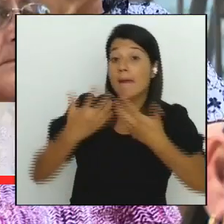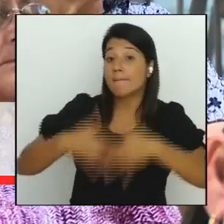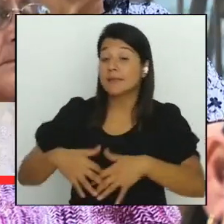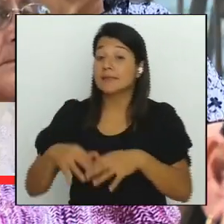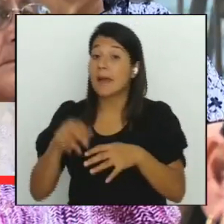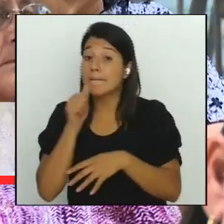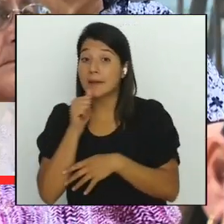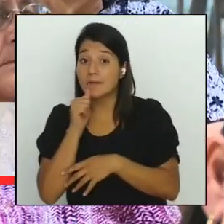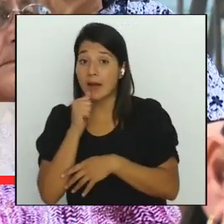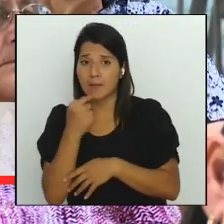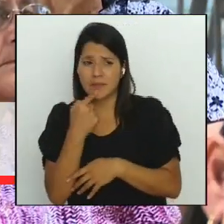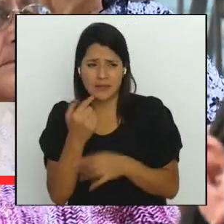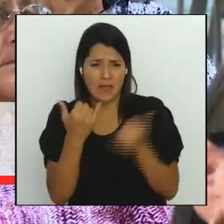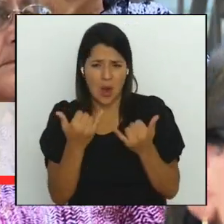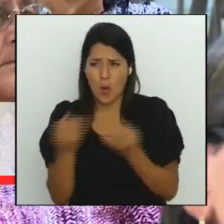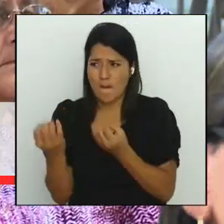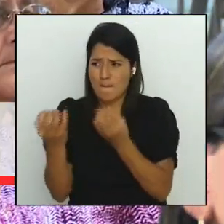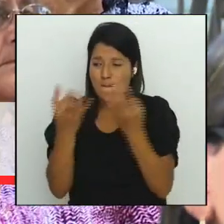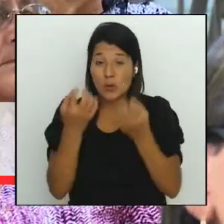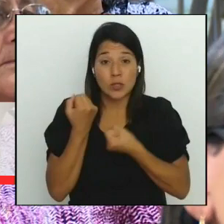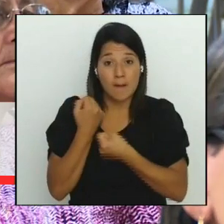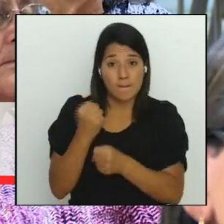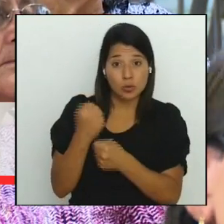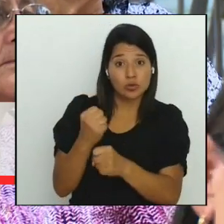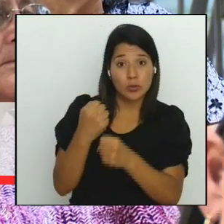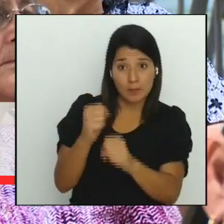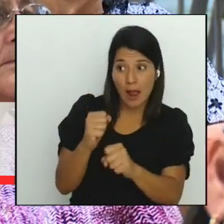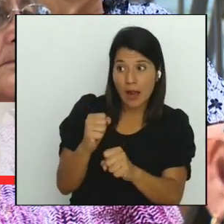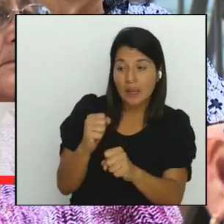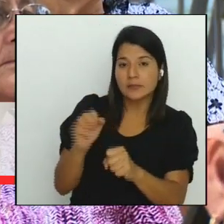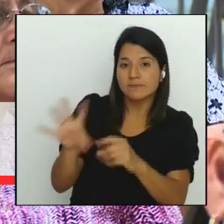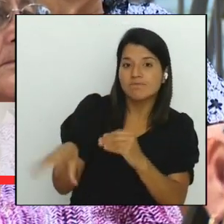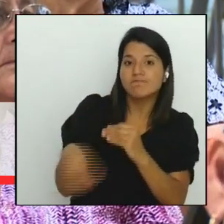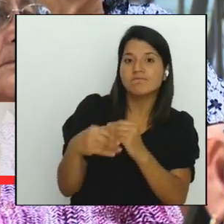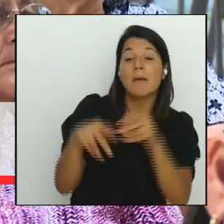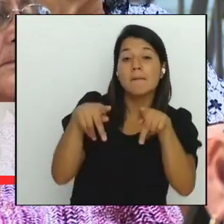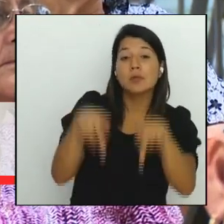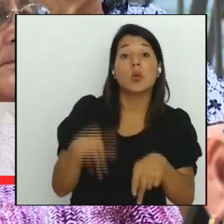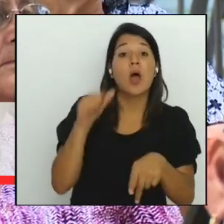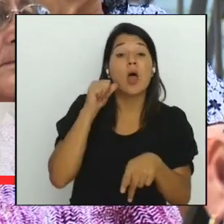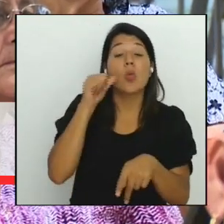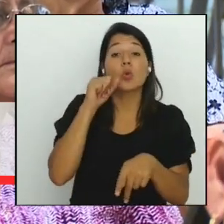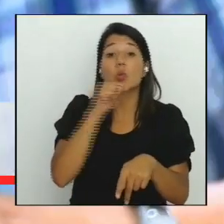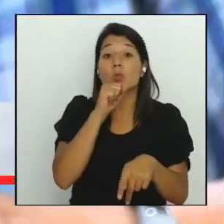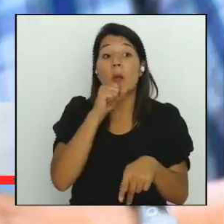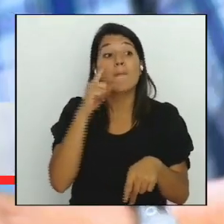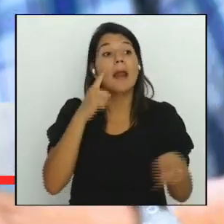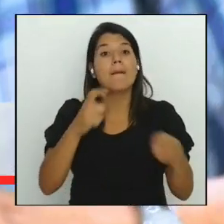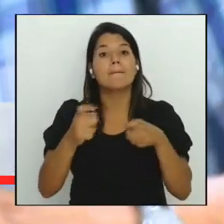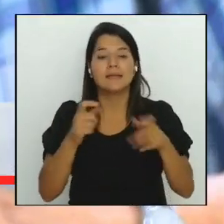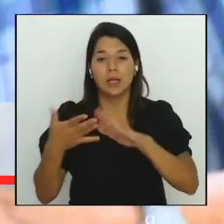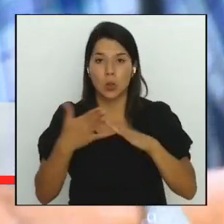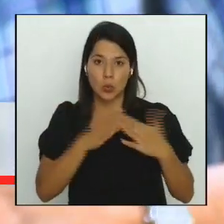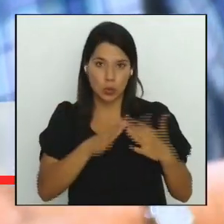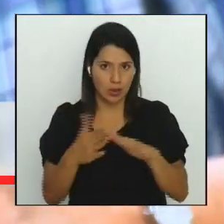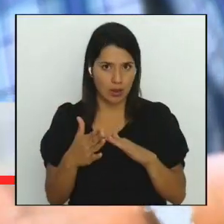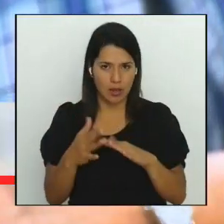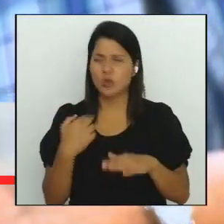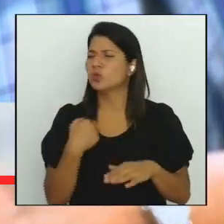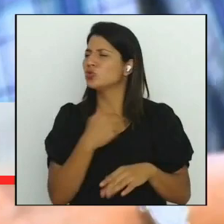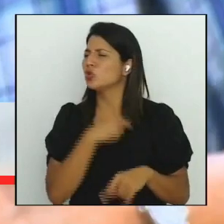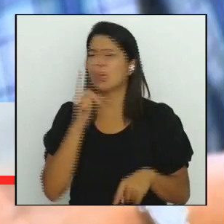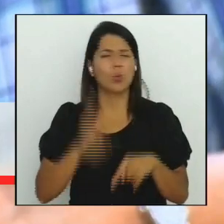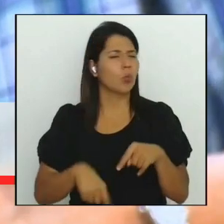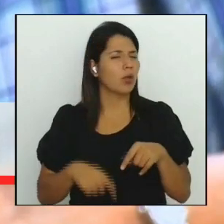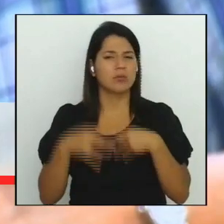número de municipalidades que toman en cuenta a los adultos mayores en la administración de las comunidades no podemos retardar más la idea de